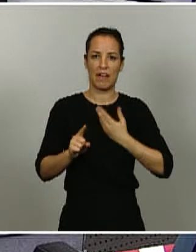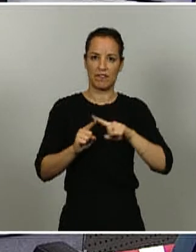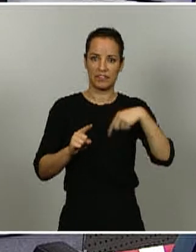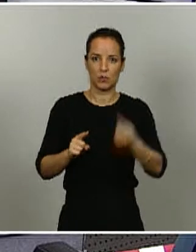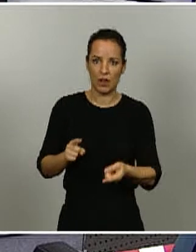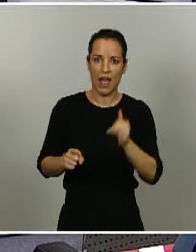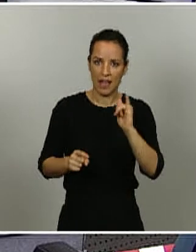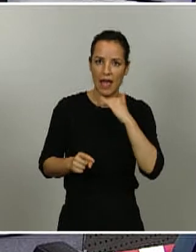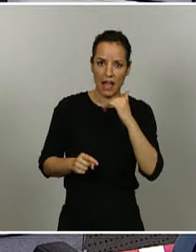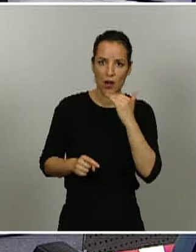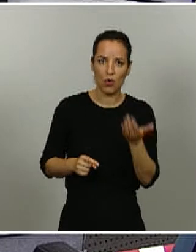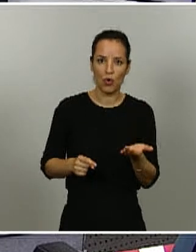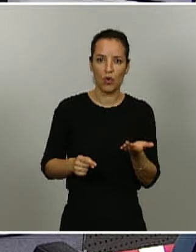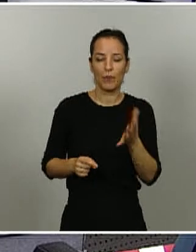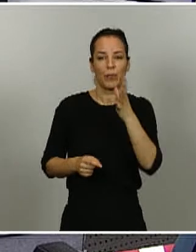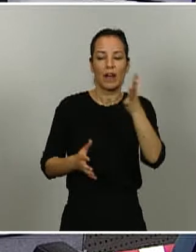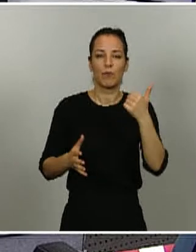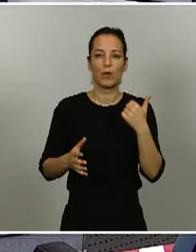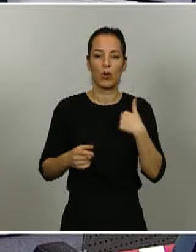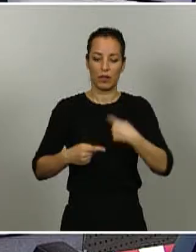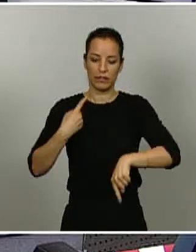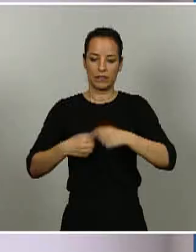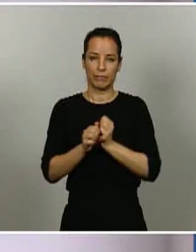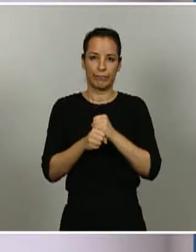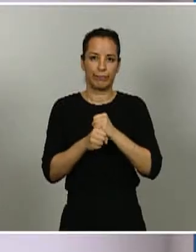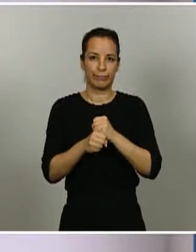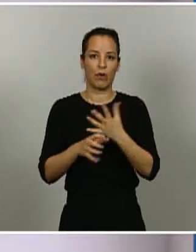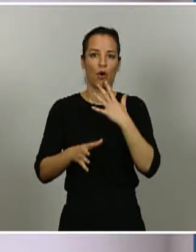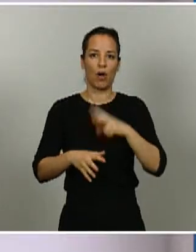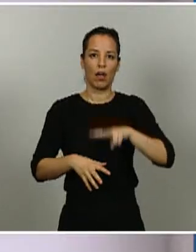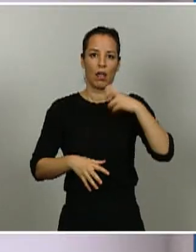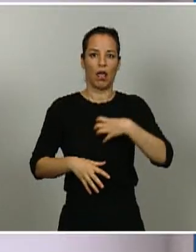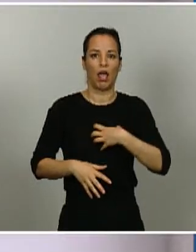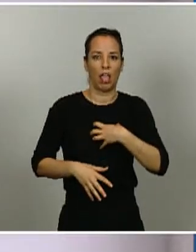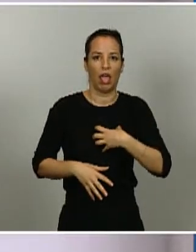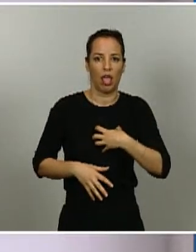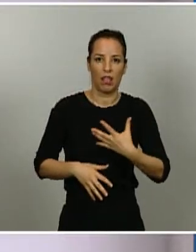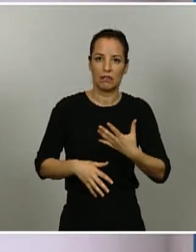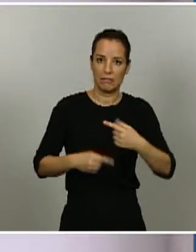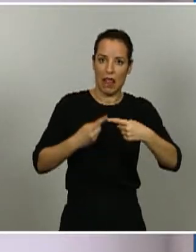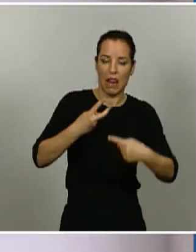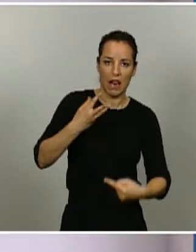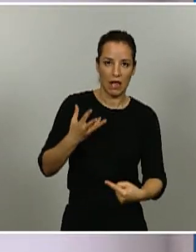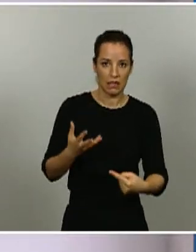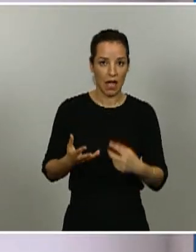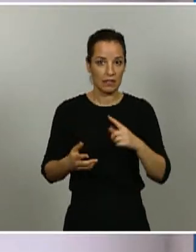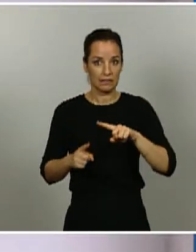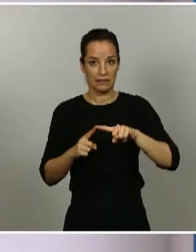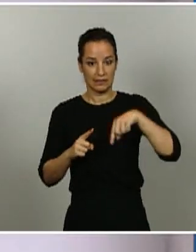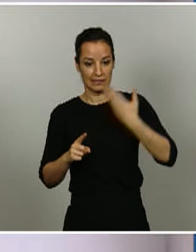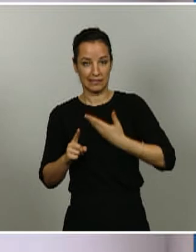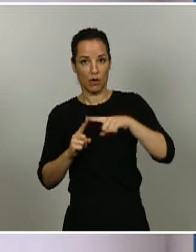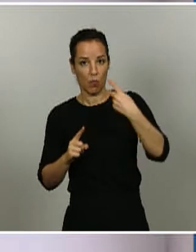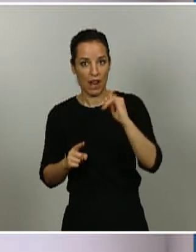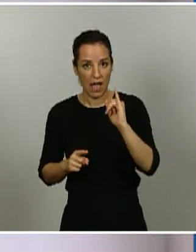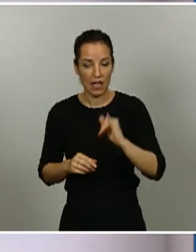casos de trombosis de insuficiencias respiratorias y demás. Y otro tema que quería preguntarle en